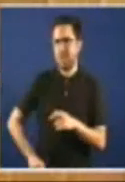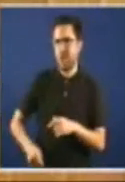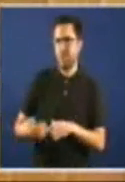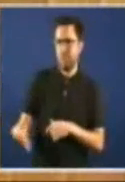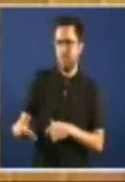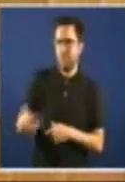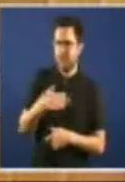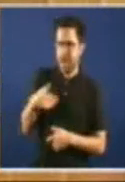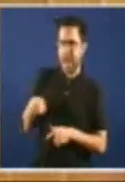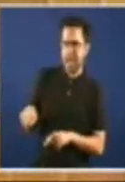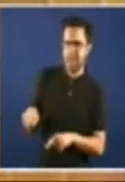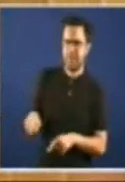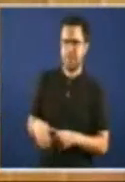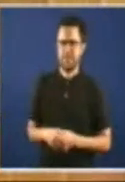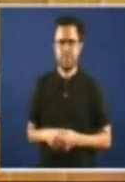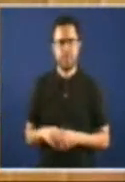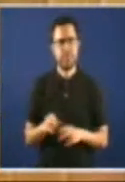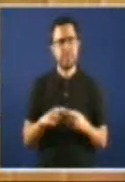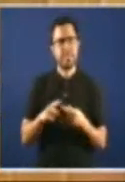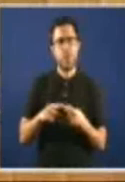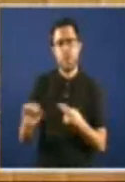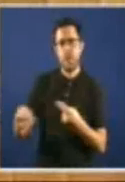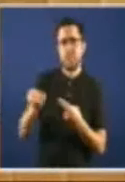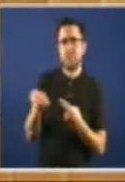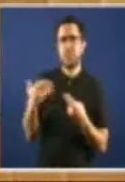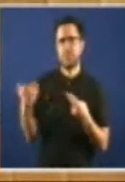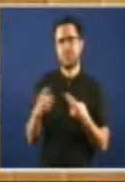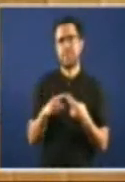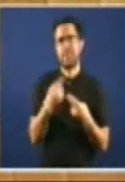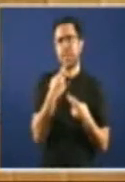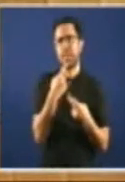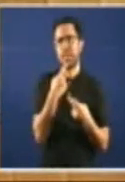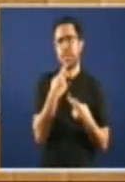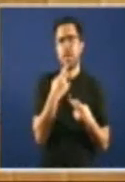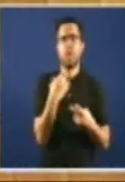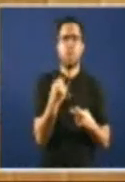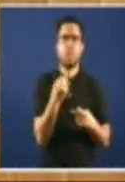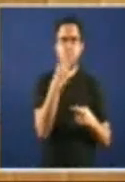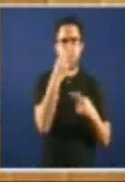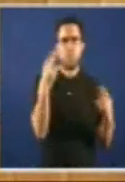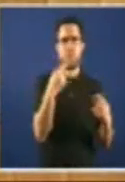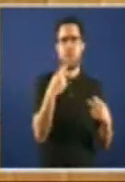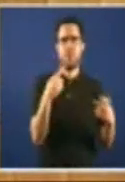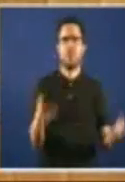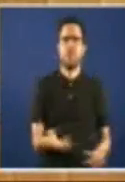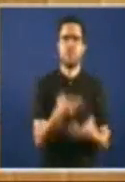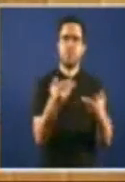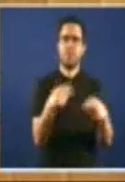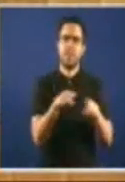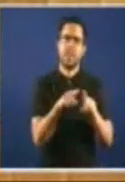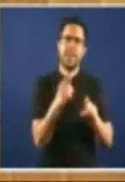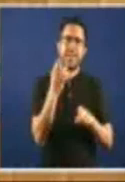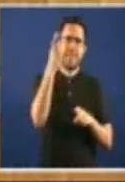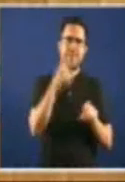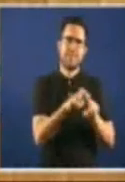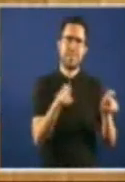E A Outra Que Receitan É Os Poderes Públicos Fomentarán As Iniciativas Empresariais Conceden O Territorio Galego